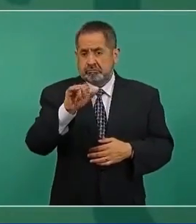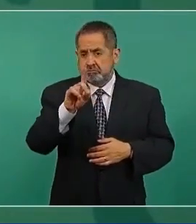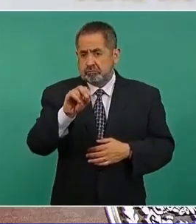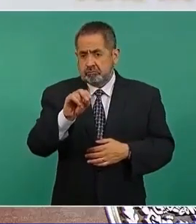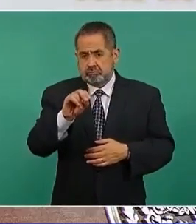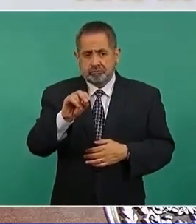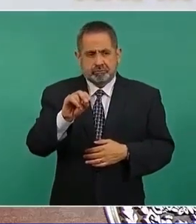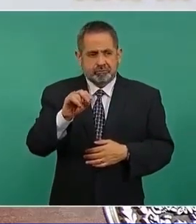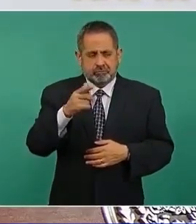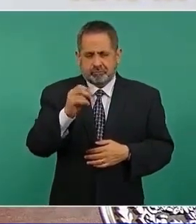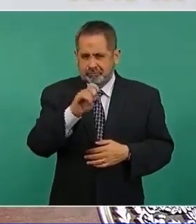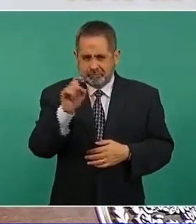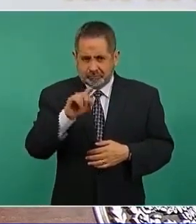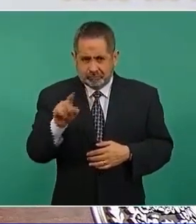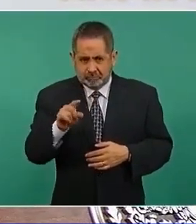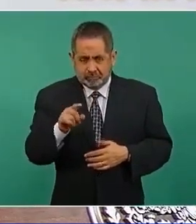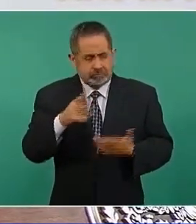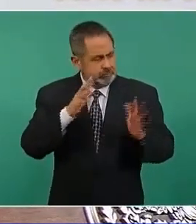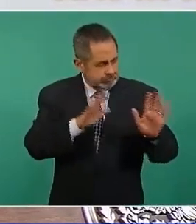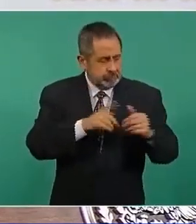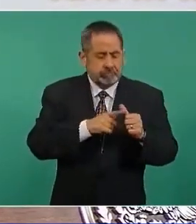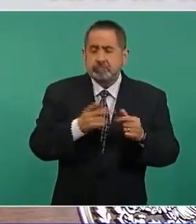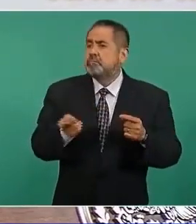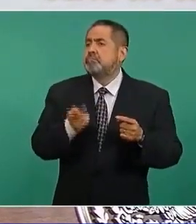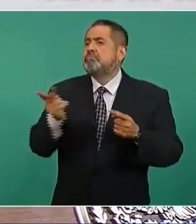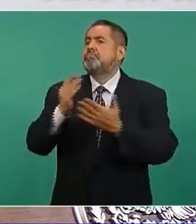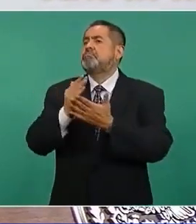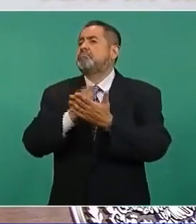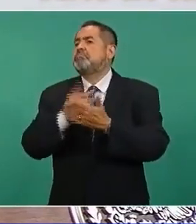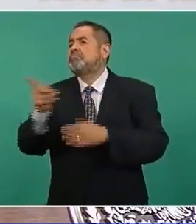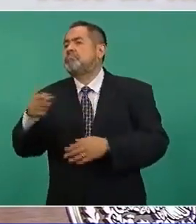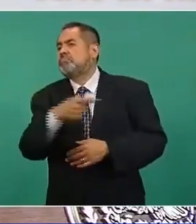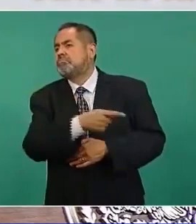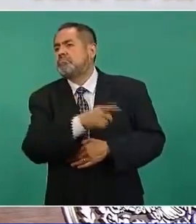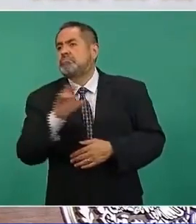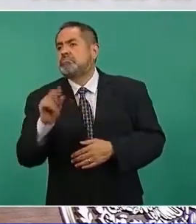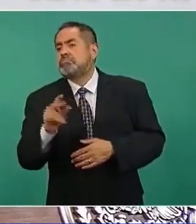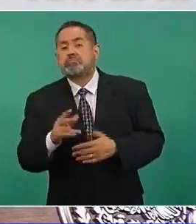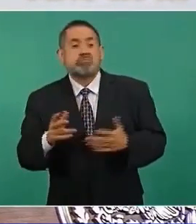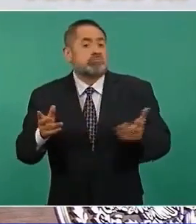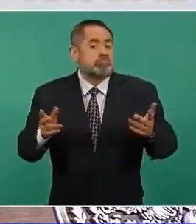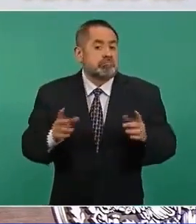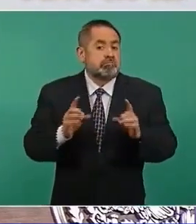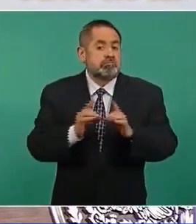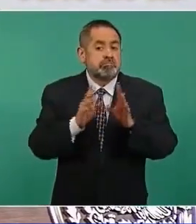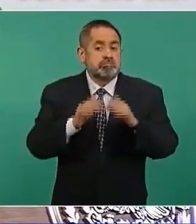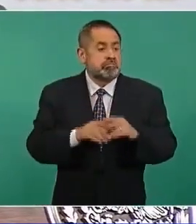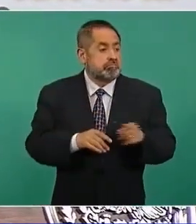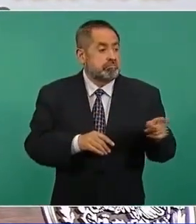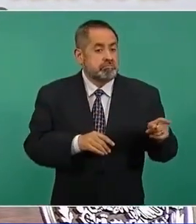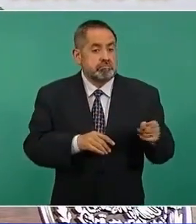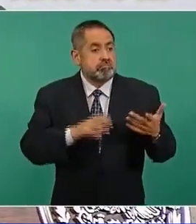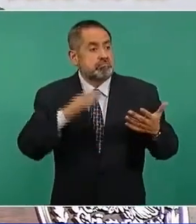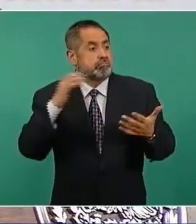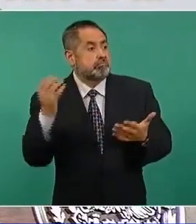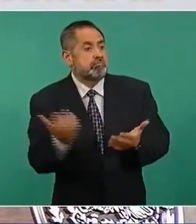porque en una de esas le gana Diego